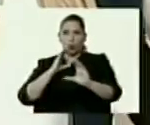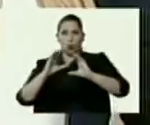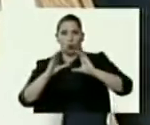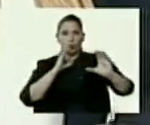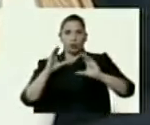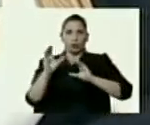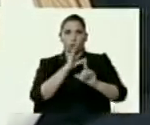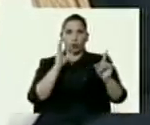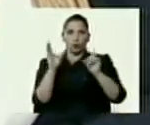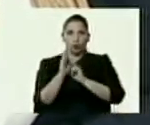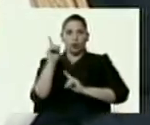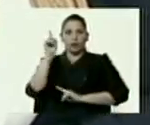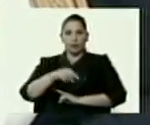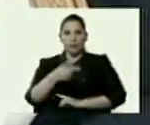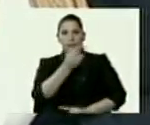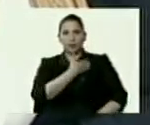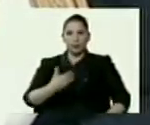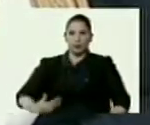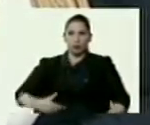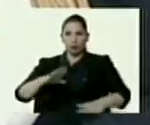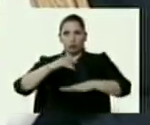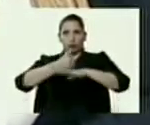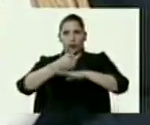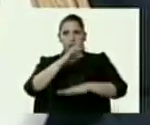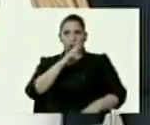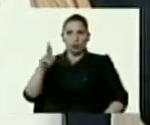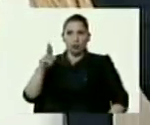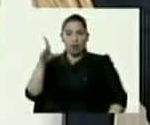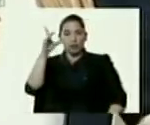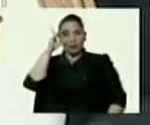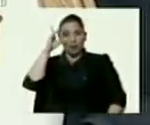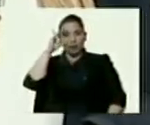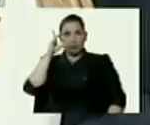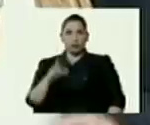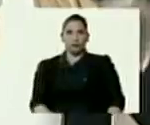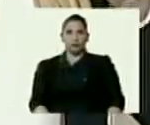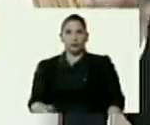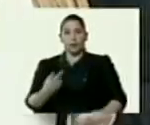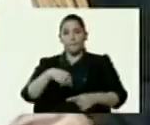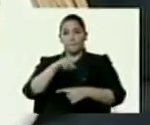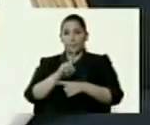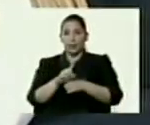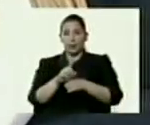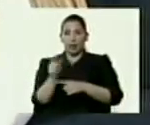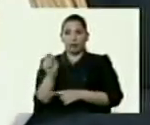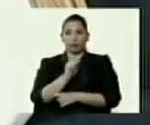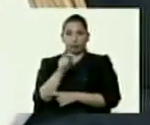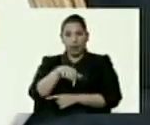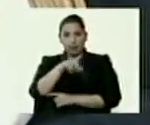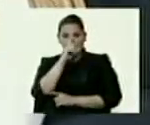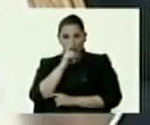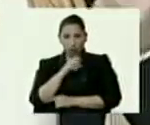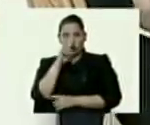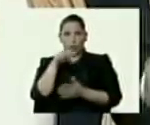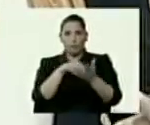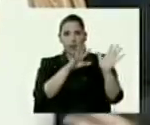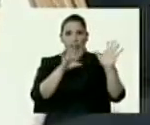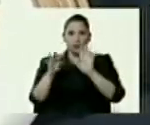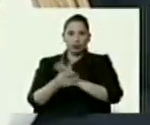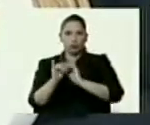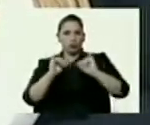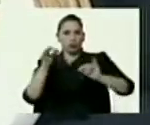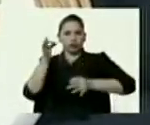y cultura, además la vicepresidenta ejecutiva de la República Delsi Rodríguez durante el primer trimestre de este año dos mil diecinueve que